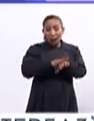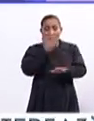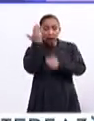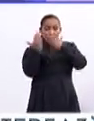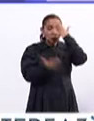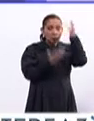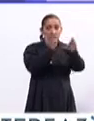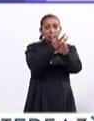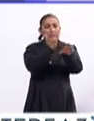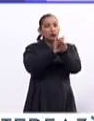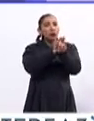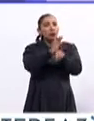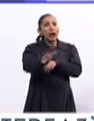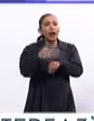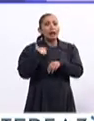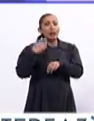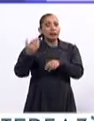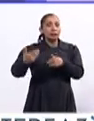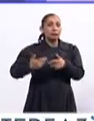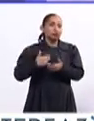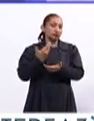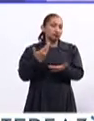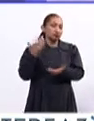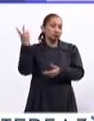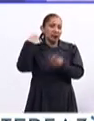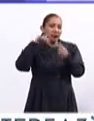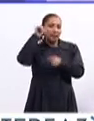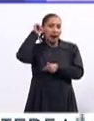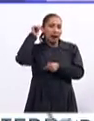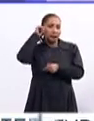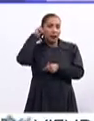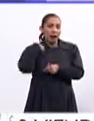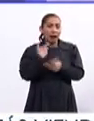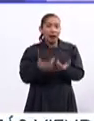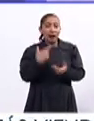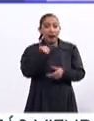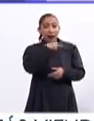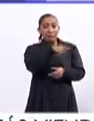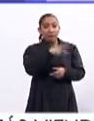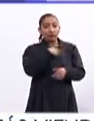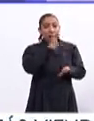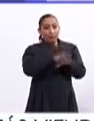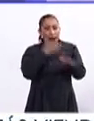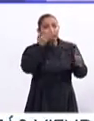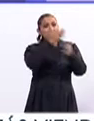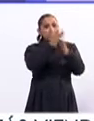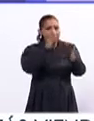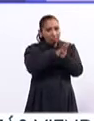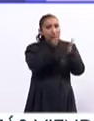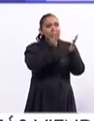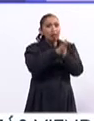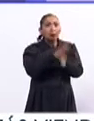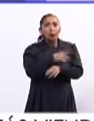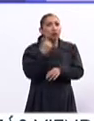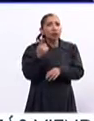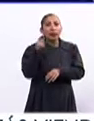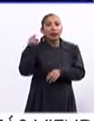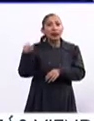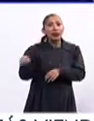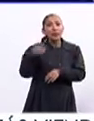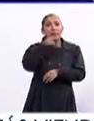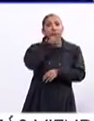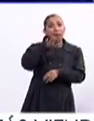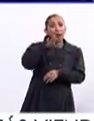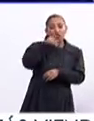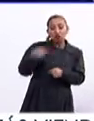estudian en los Estados Unidos son los de origen asiático. Los asiáticos americanos son la gente que más participa, ¿por qué? Porque los